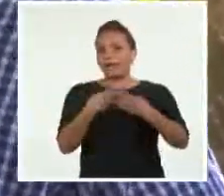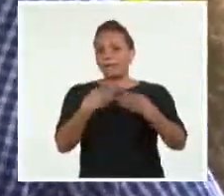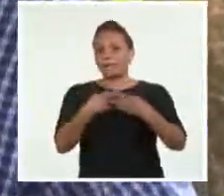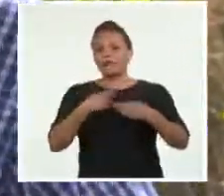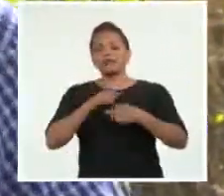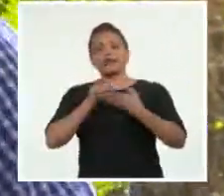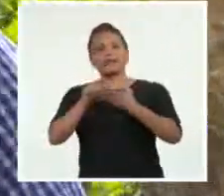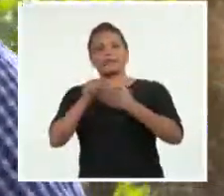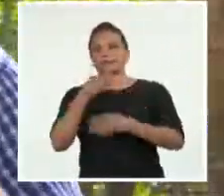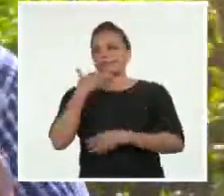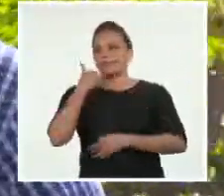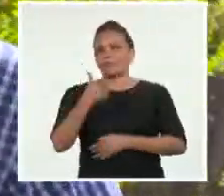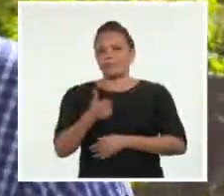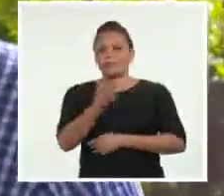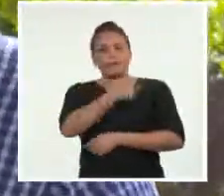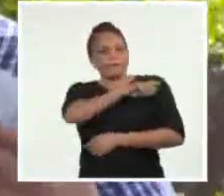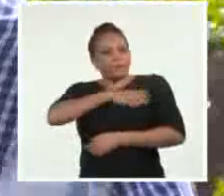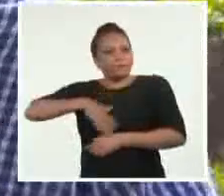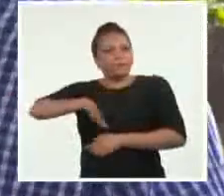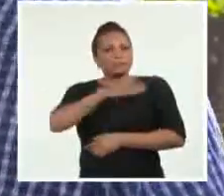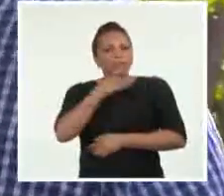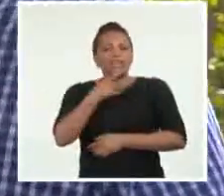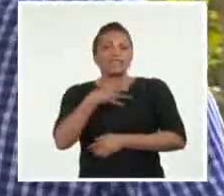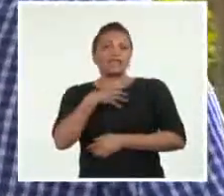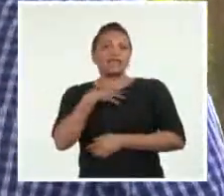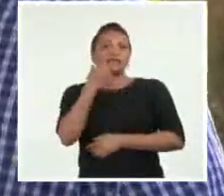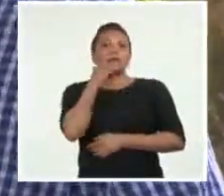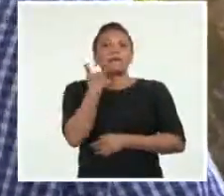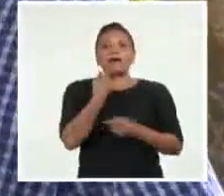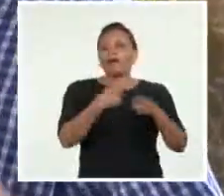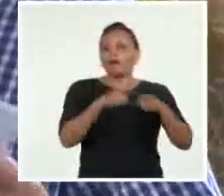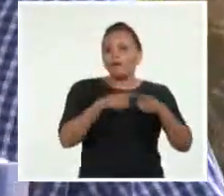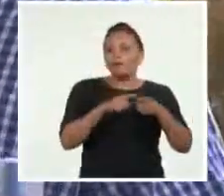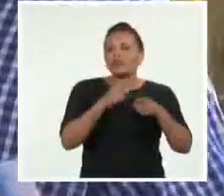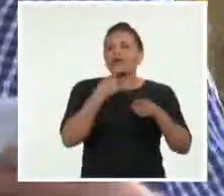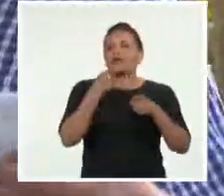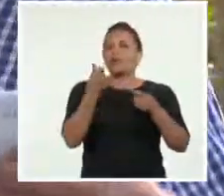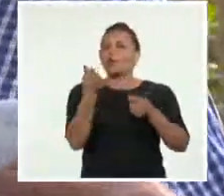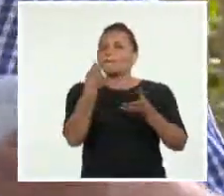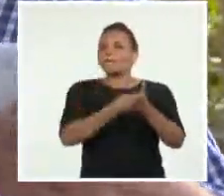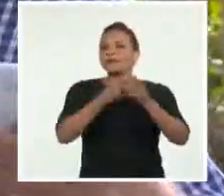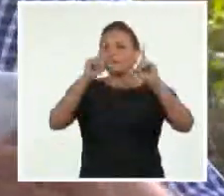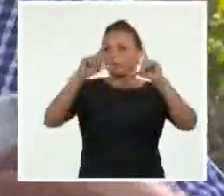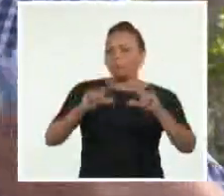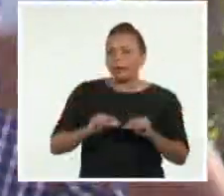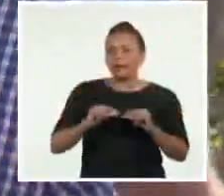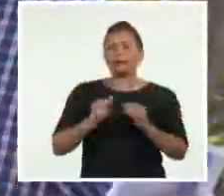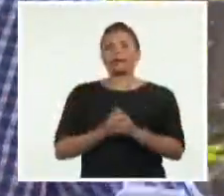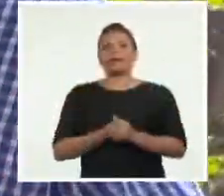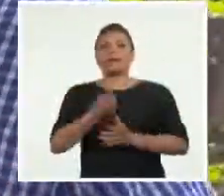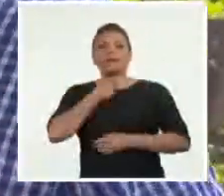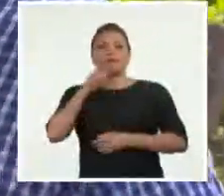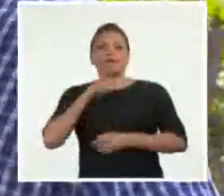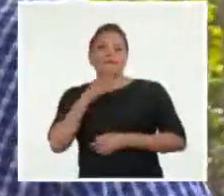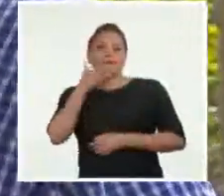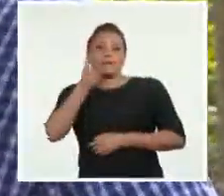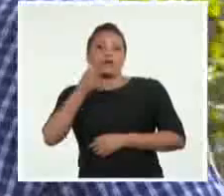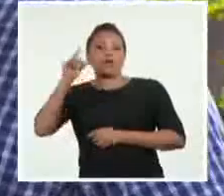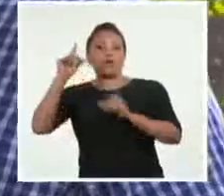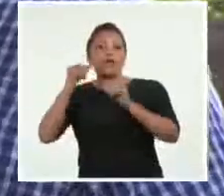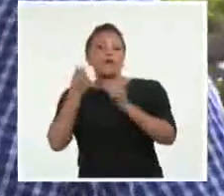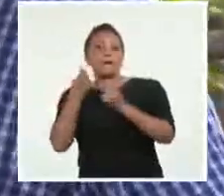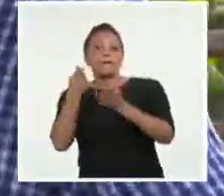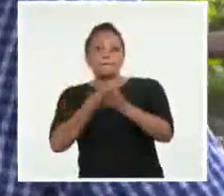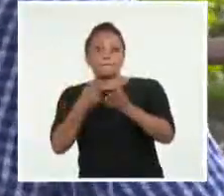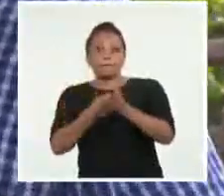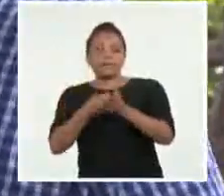población, para que entonces teniendo más ofertas bajen los precios, para que bajando los precios y teniendo más ofertas desde el Estado, entonces el